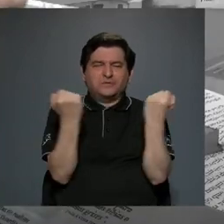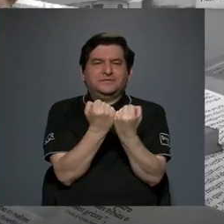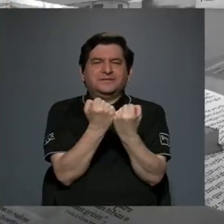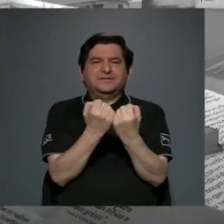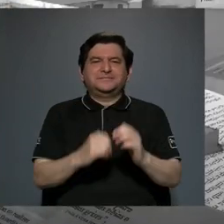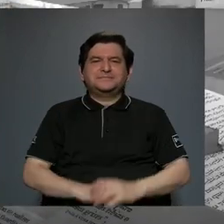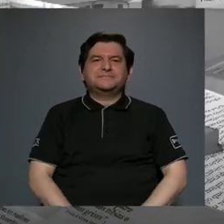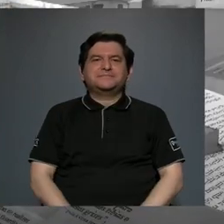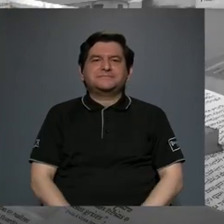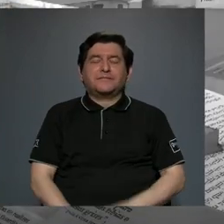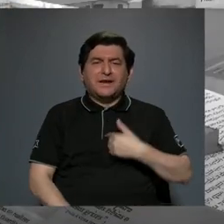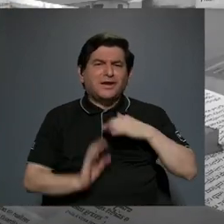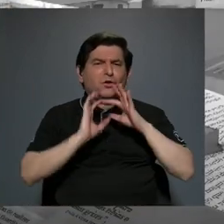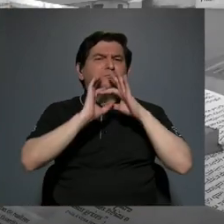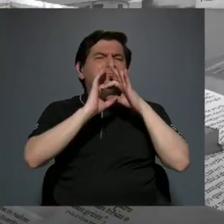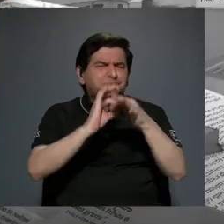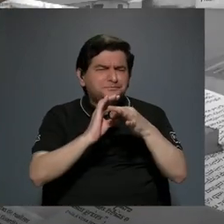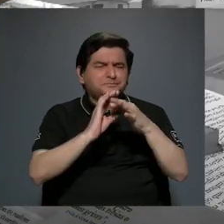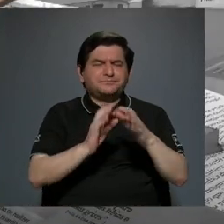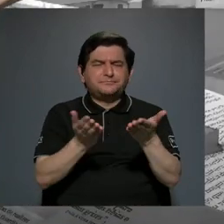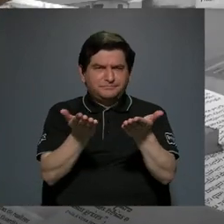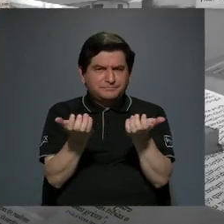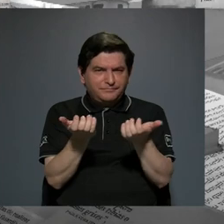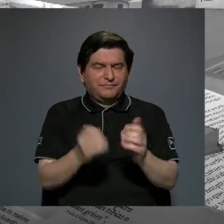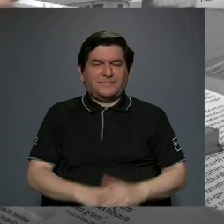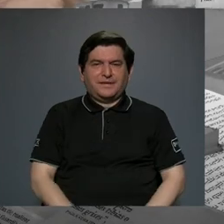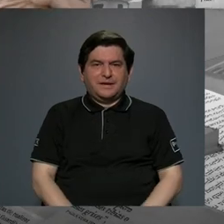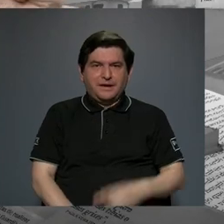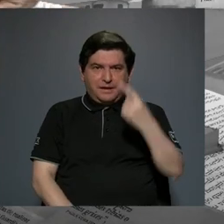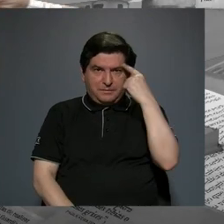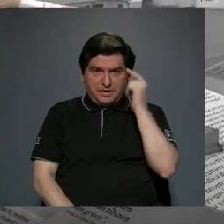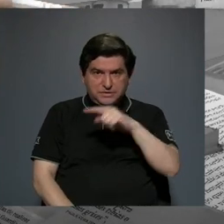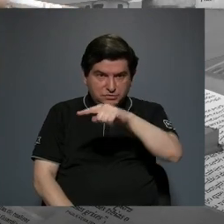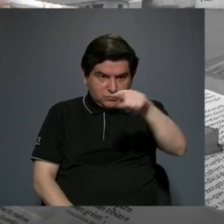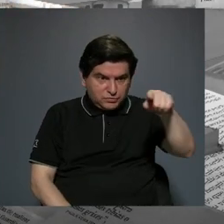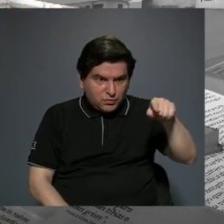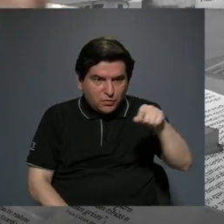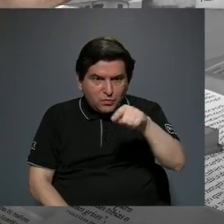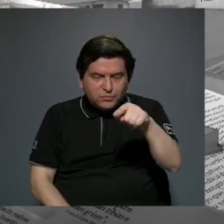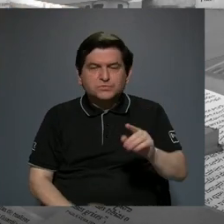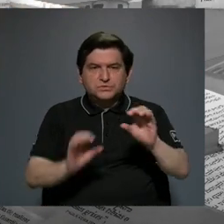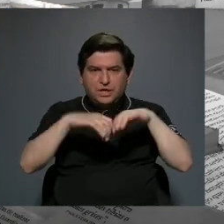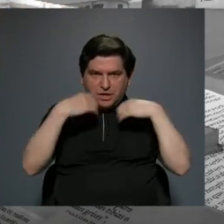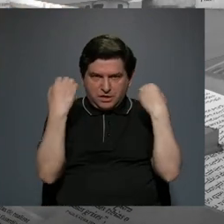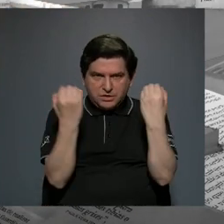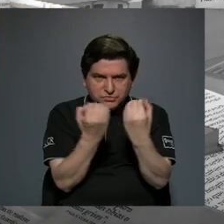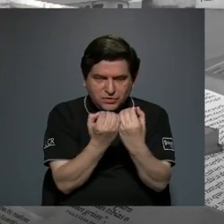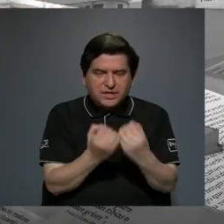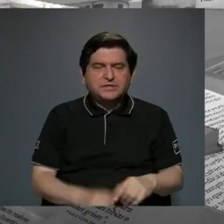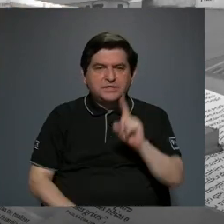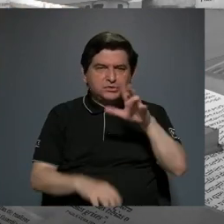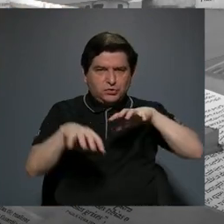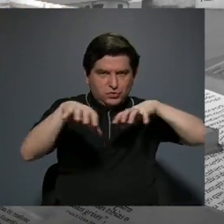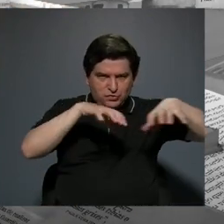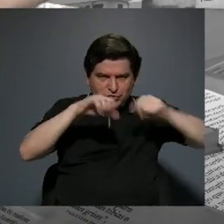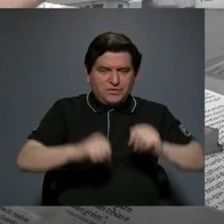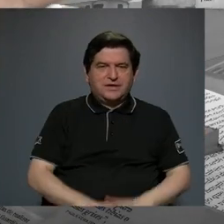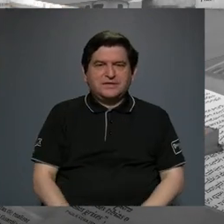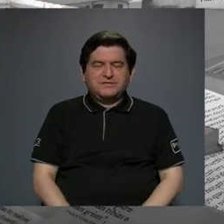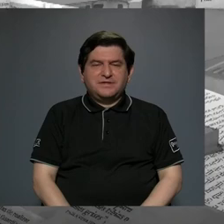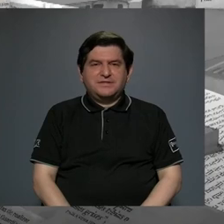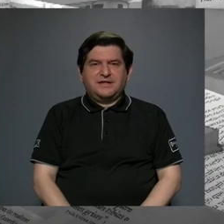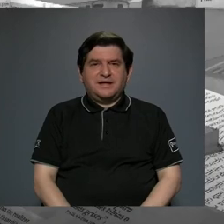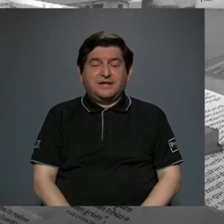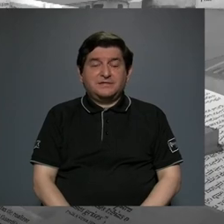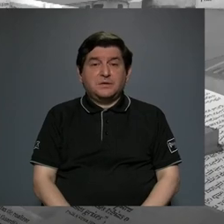Yo quisiera ligarlo porque me parece que al ustedes estar organizando una actividad en que suena una